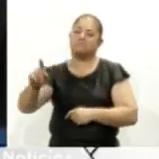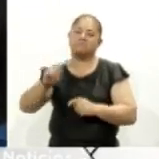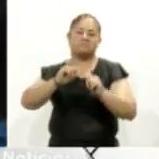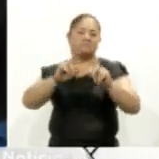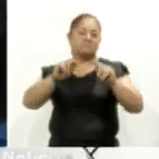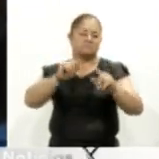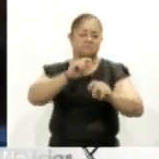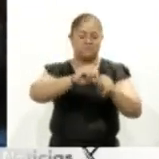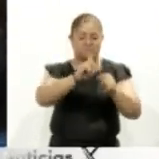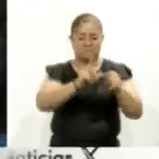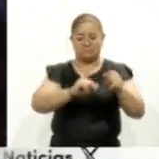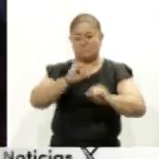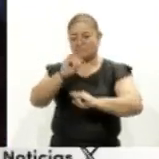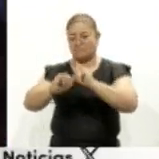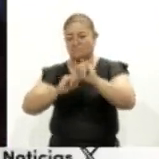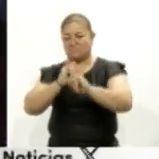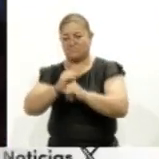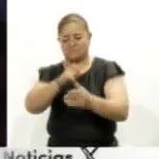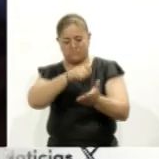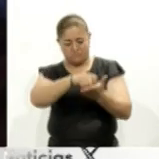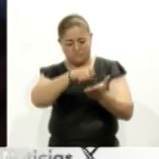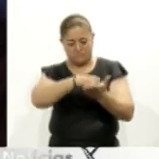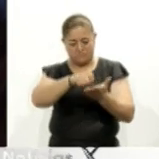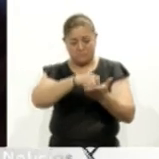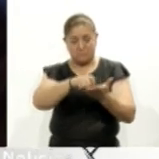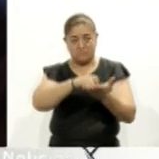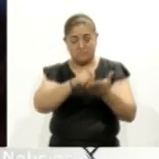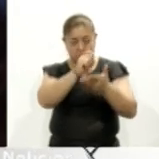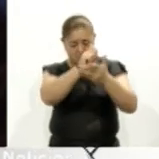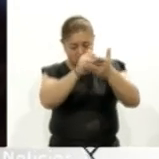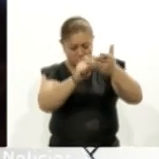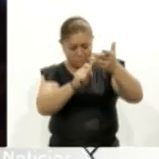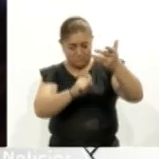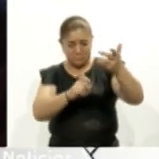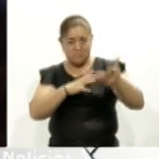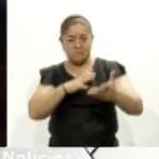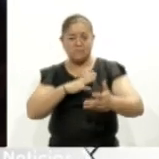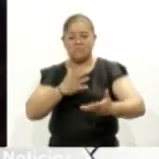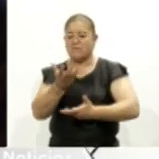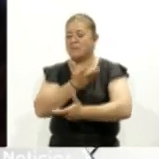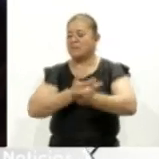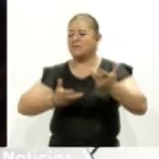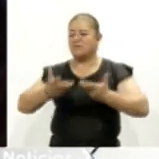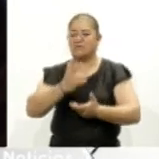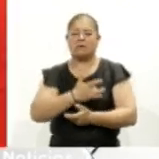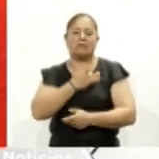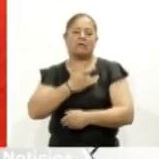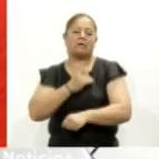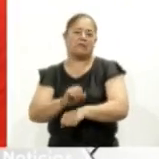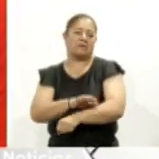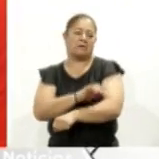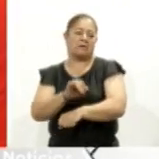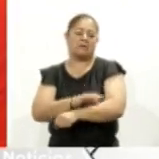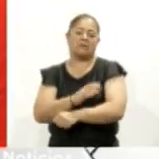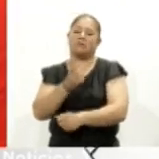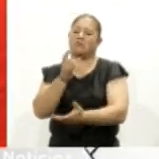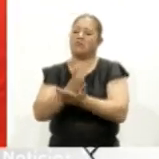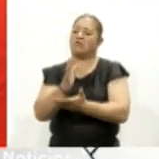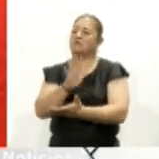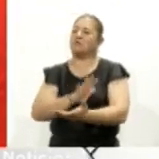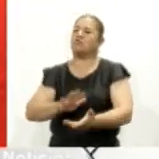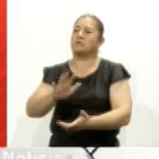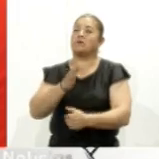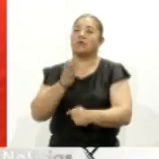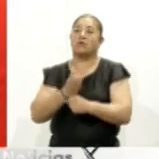e internacionales, que comparten sentimientos y emociones en una sola voz y al unísono. Esta ocasión, la